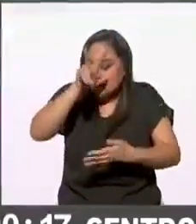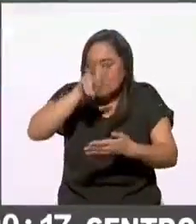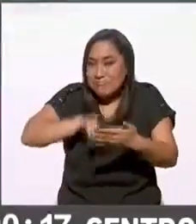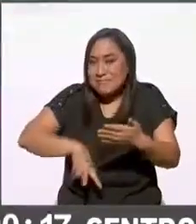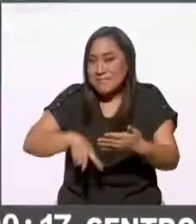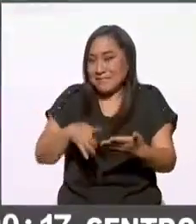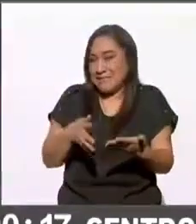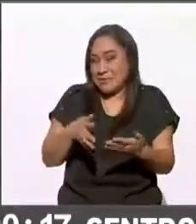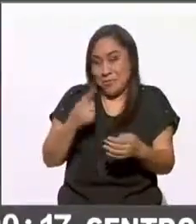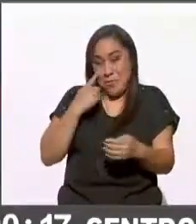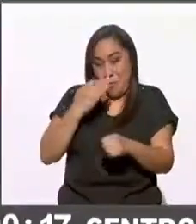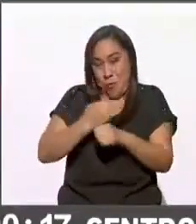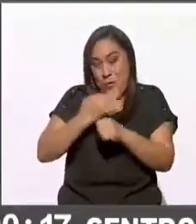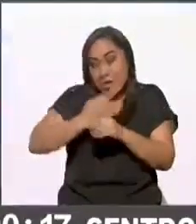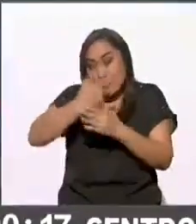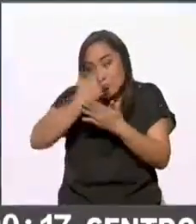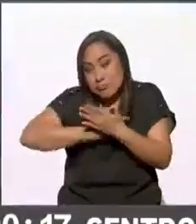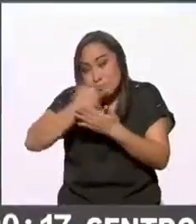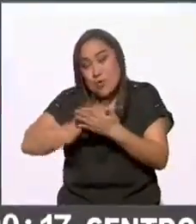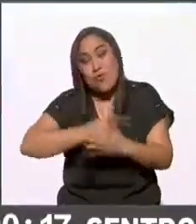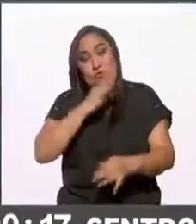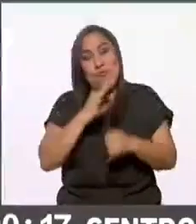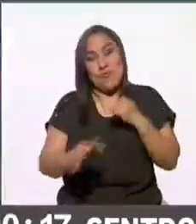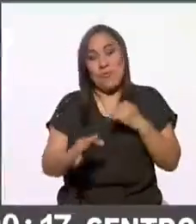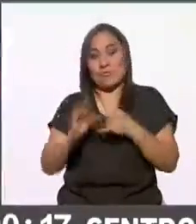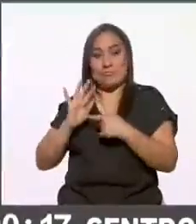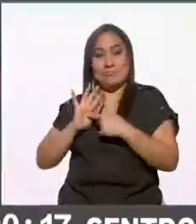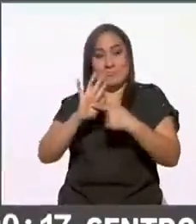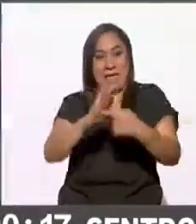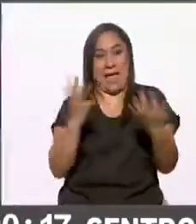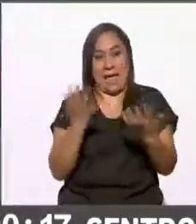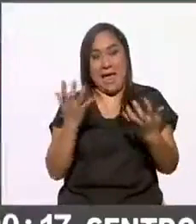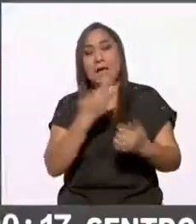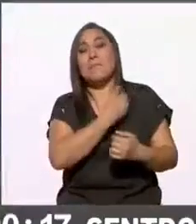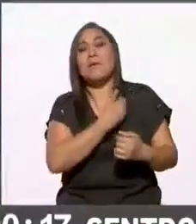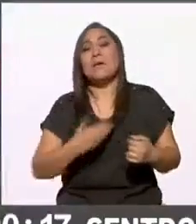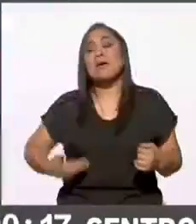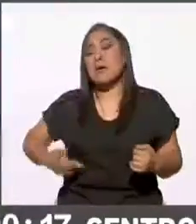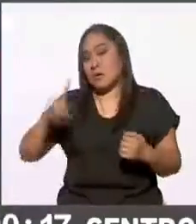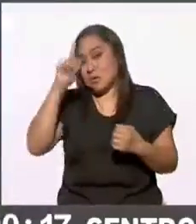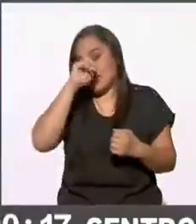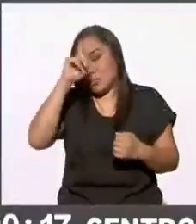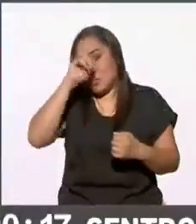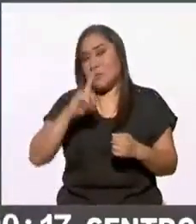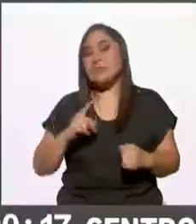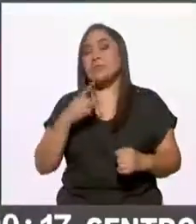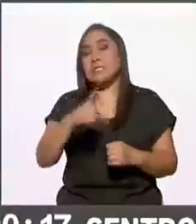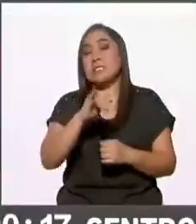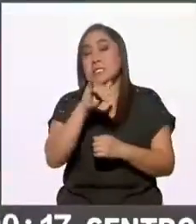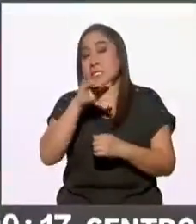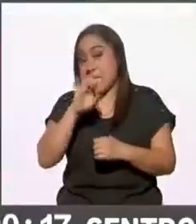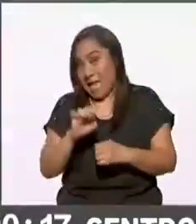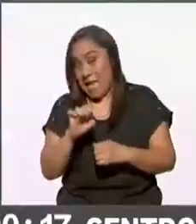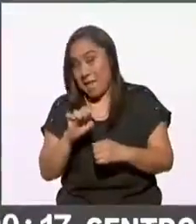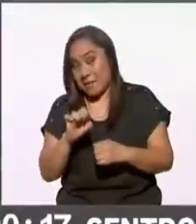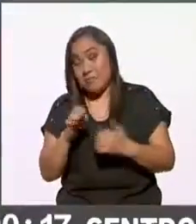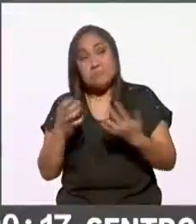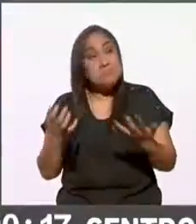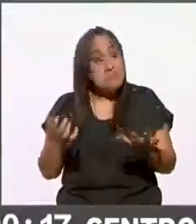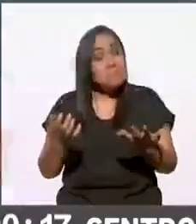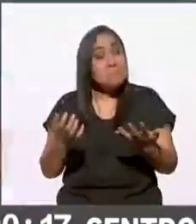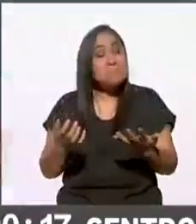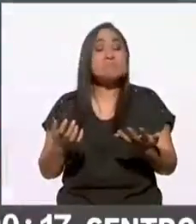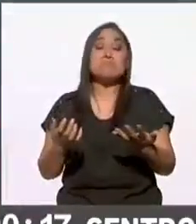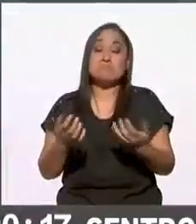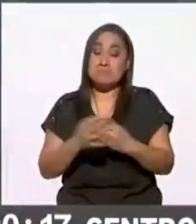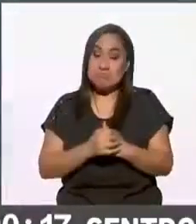último conteo rápido que presentara el consejero presidente del Instituto Nacional Electoral pues lo que podemos decir es que el